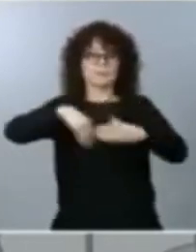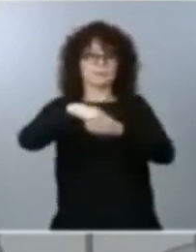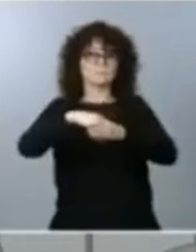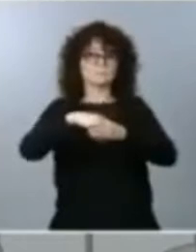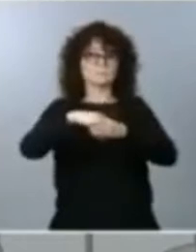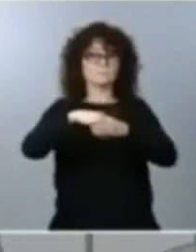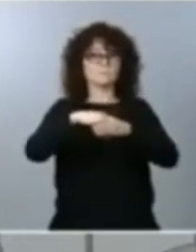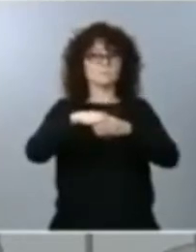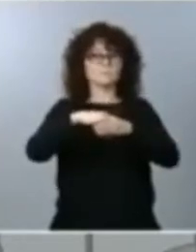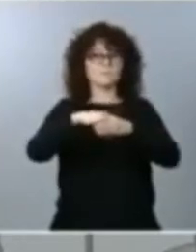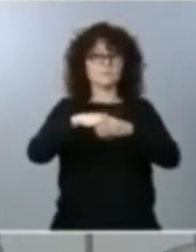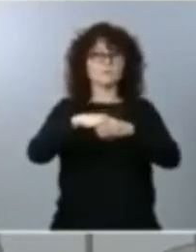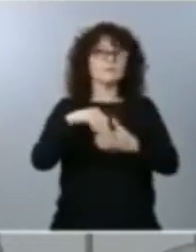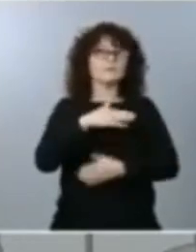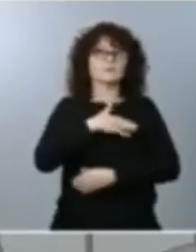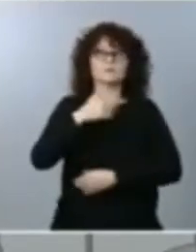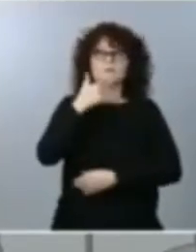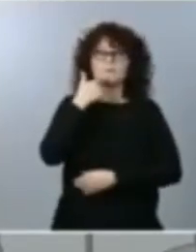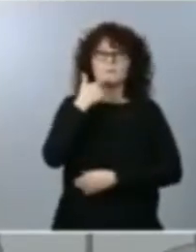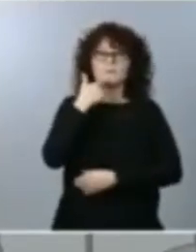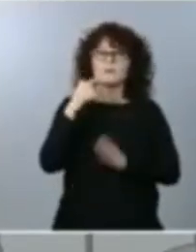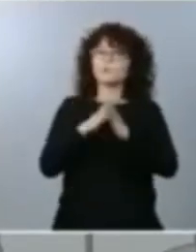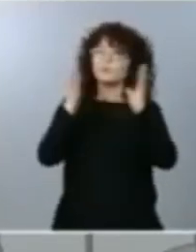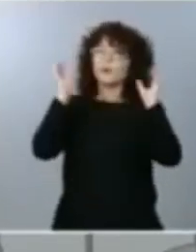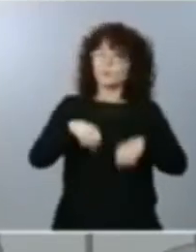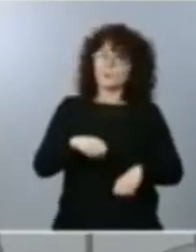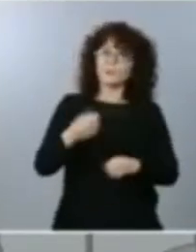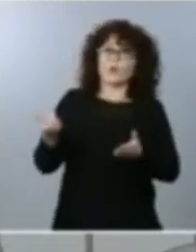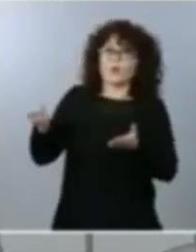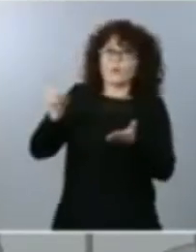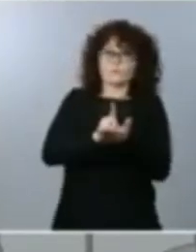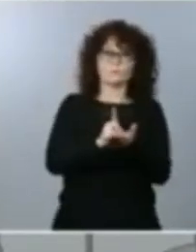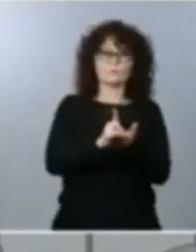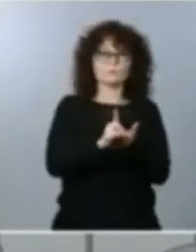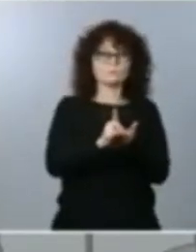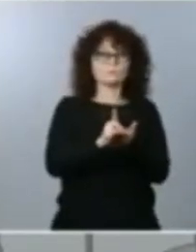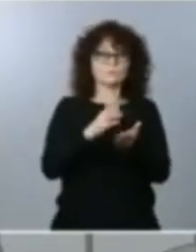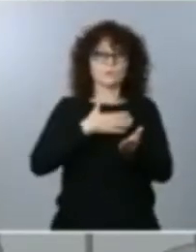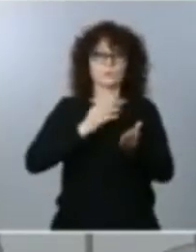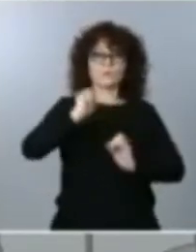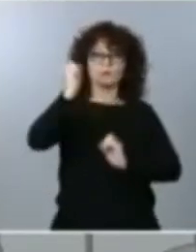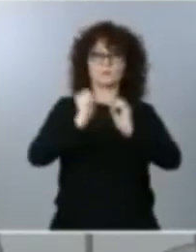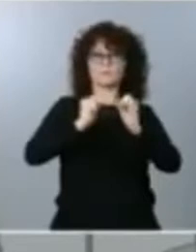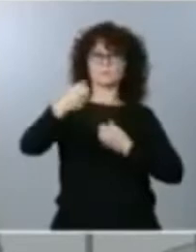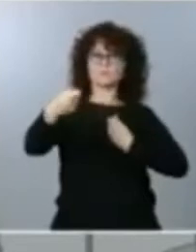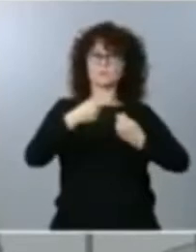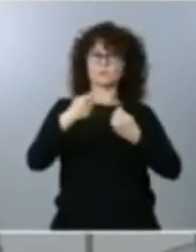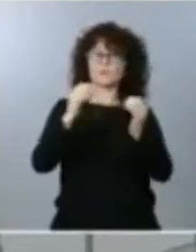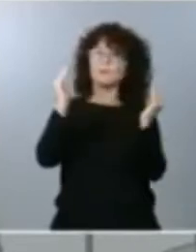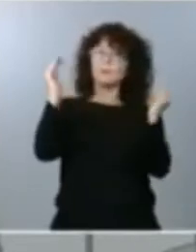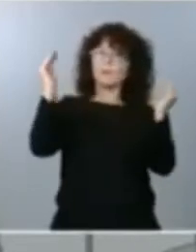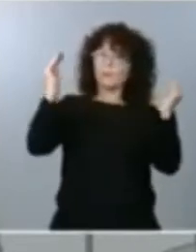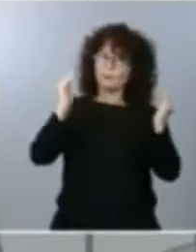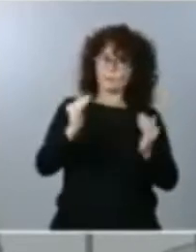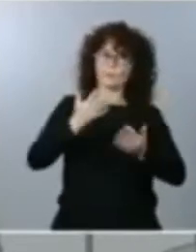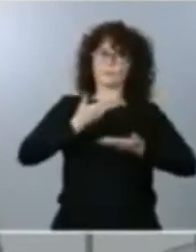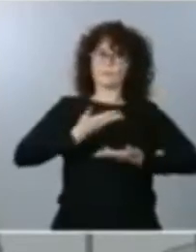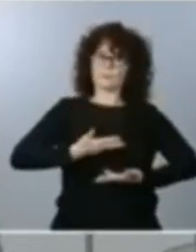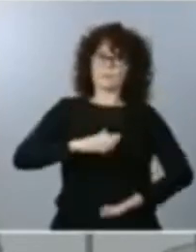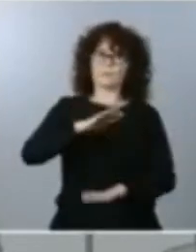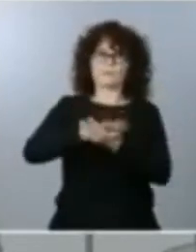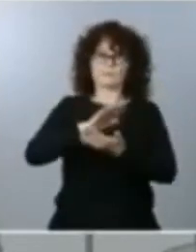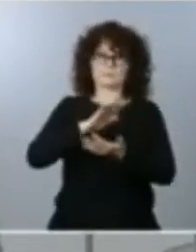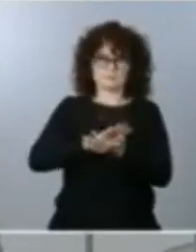lograr fraguar un nuevo acuerdo que permita rebajar las tensiones comerciales que hemos vivido y sufrido durante estos últimos años.